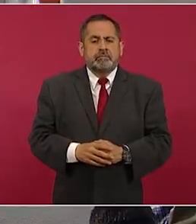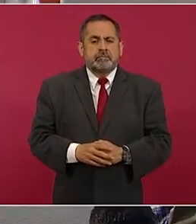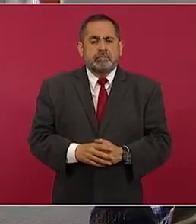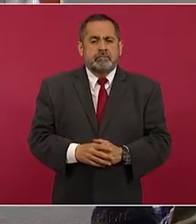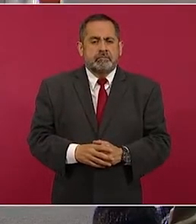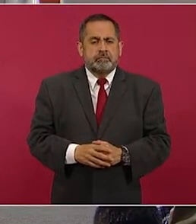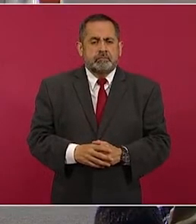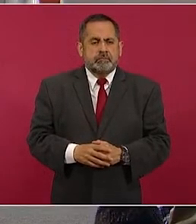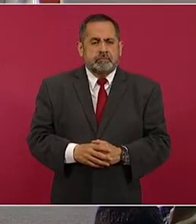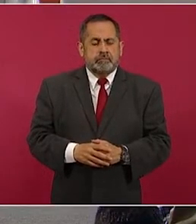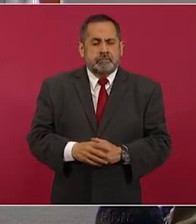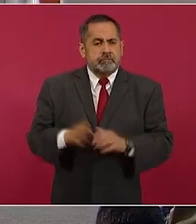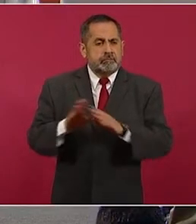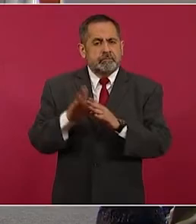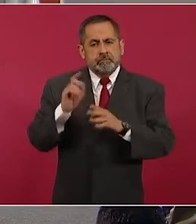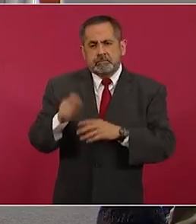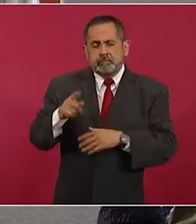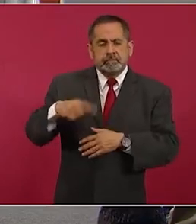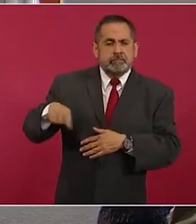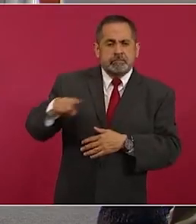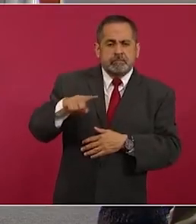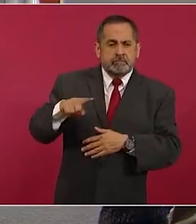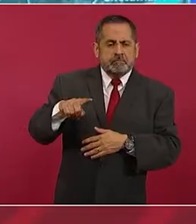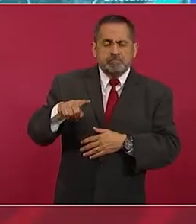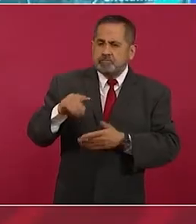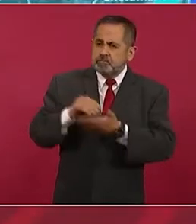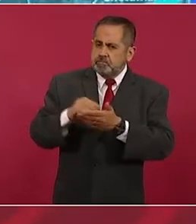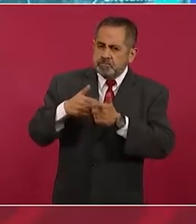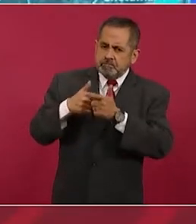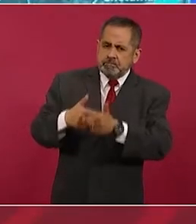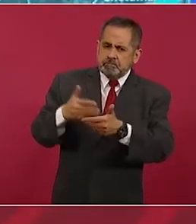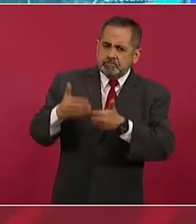aunque van a seguir.